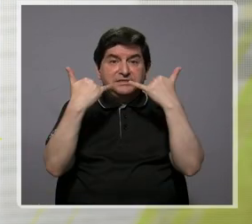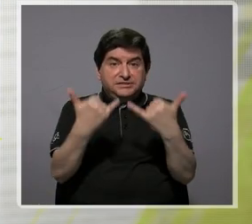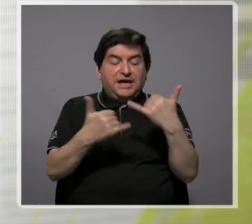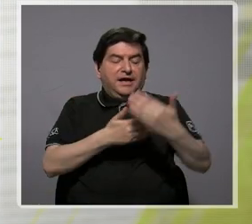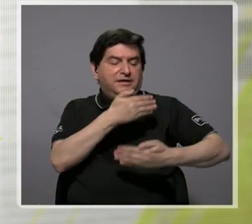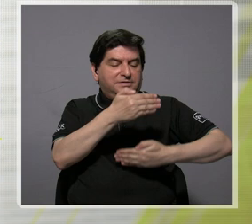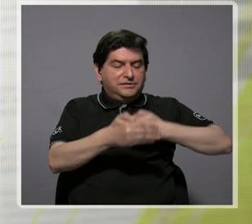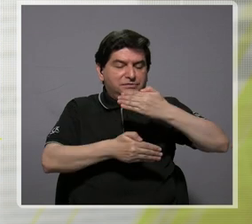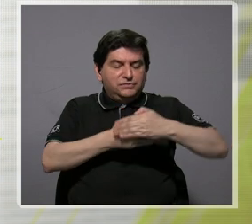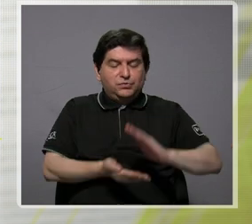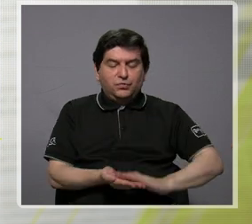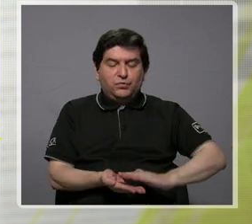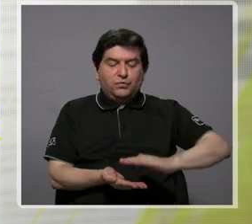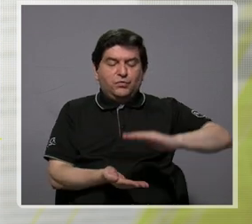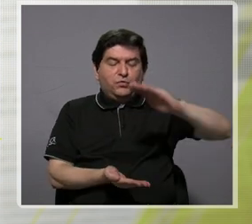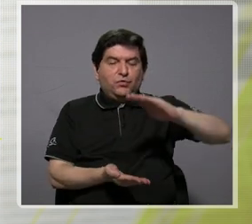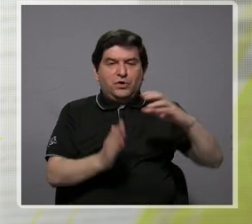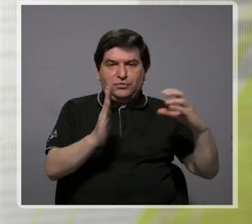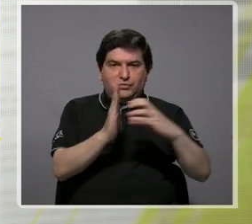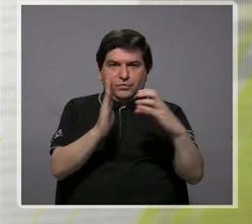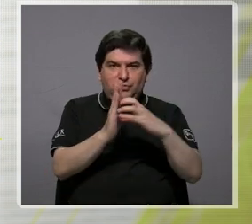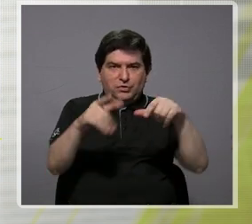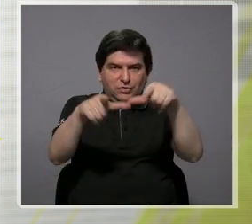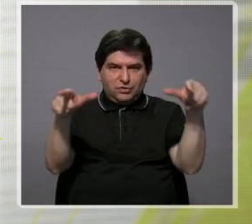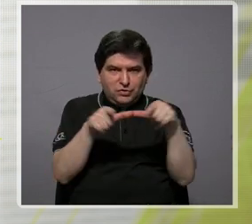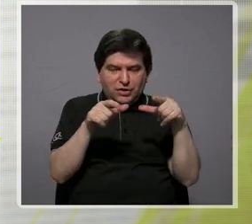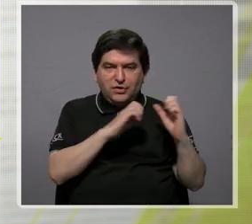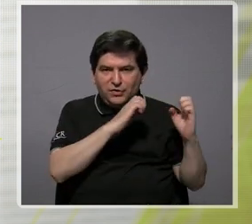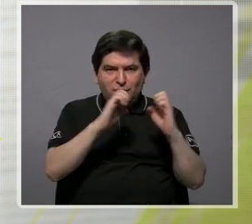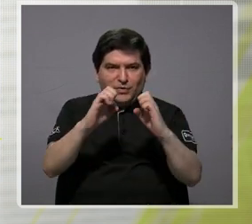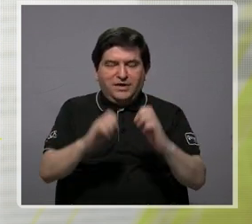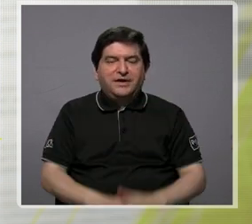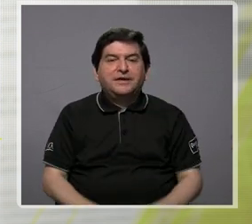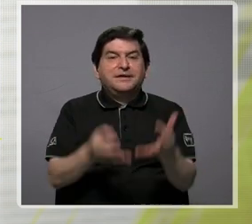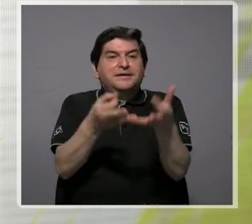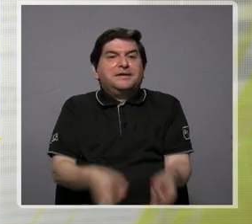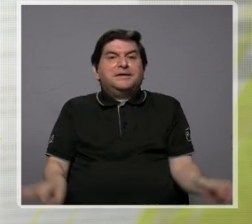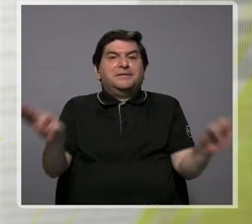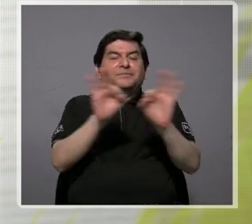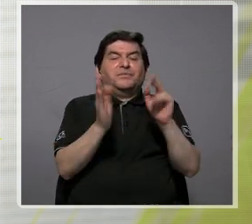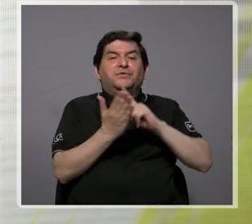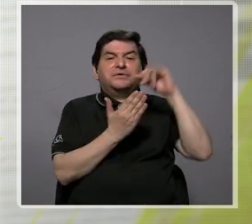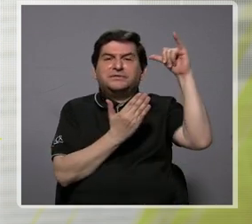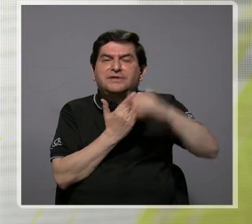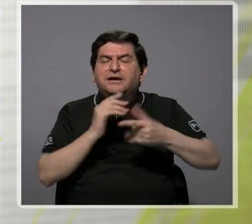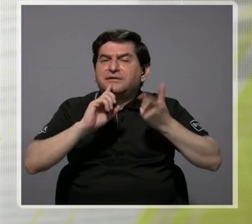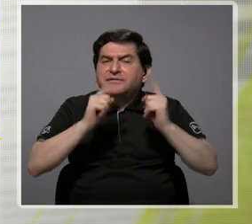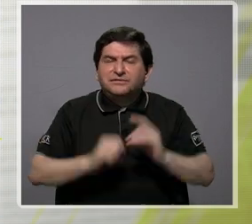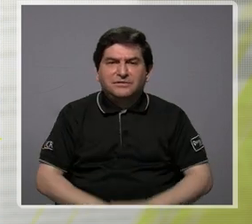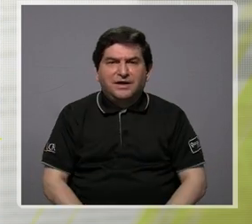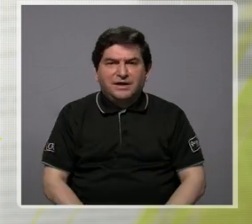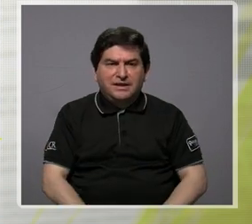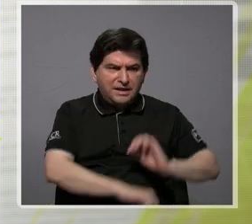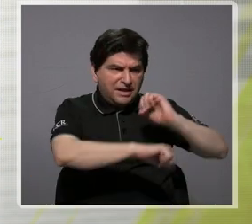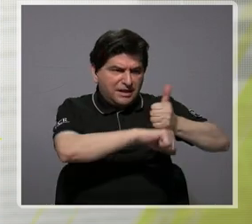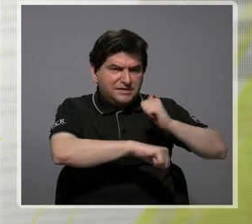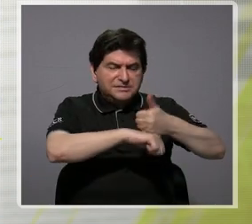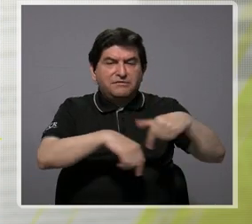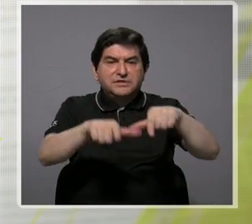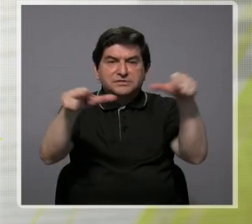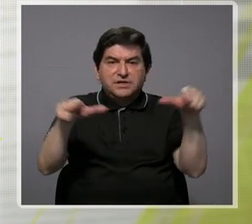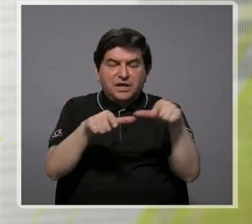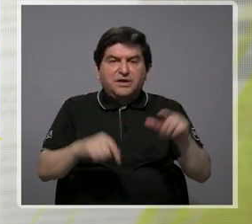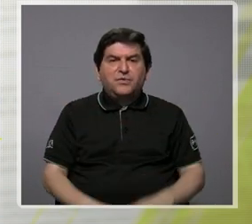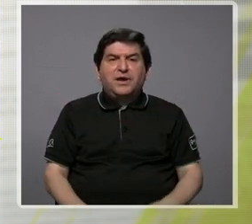un proceso de aumento de cargadores, de puntos estratégicos y la importancia de este proyecto es que permite determinar zonas calientes